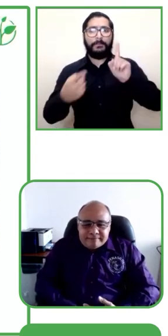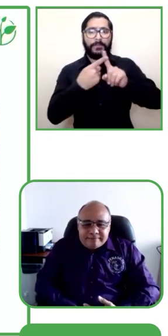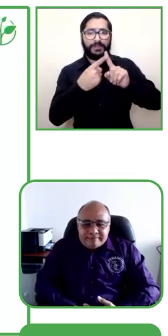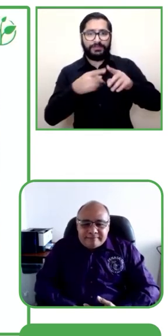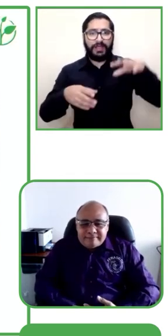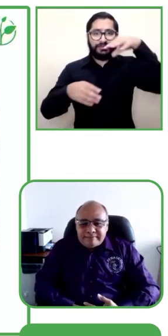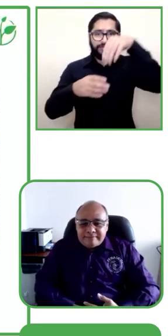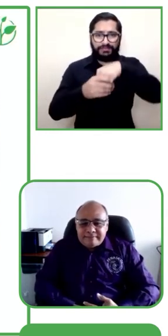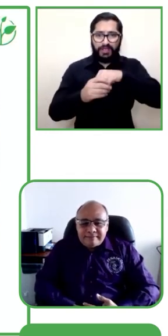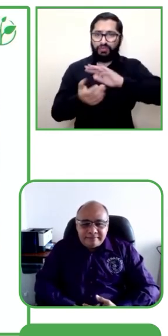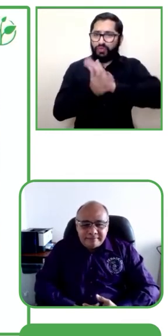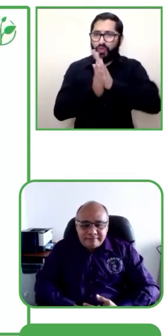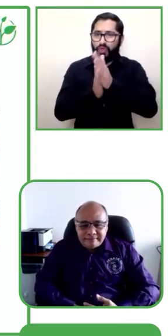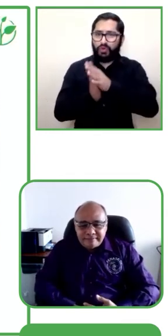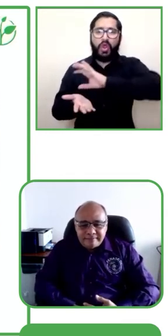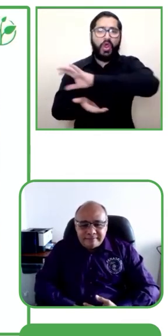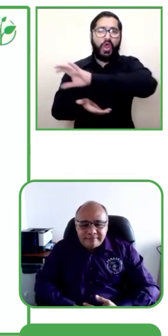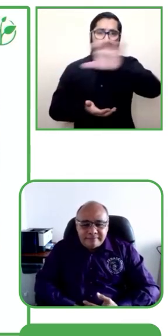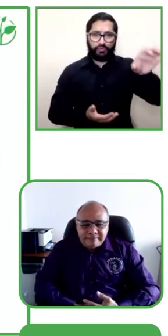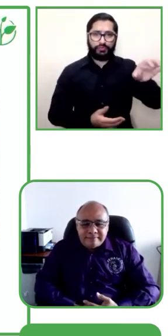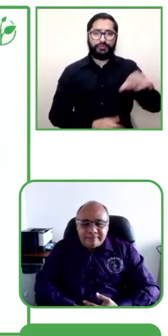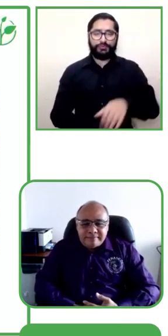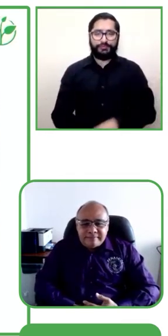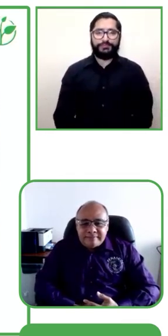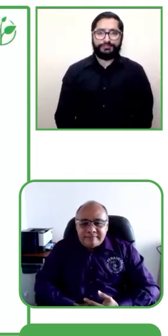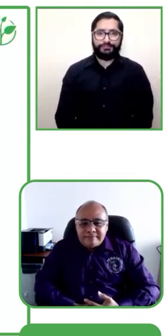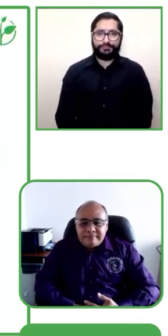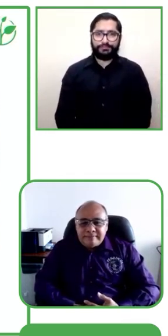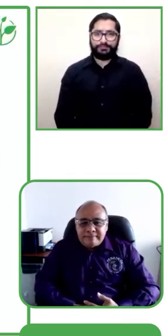de la vida de cualquier persona. Muchas gracias.